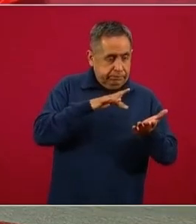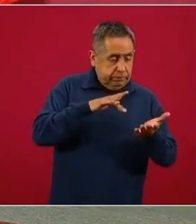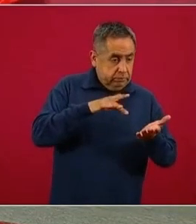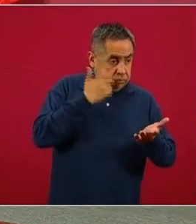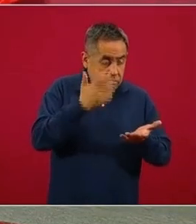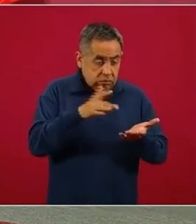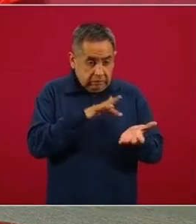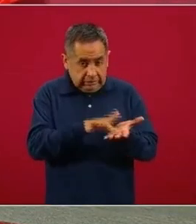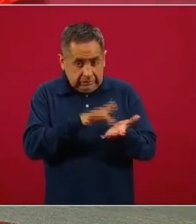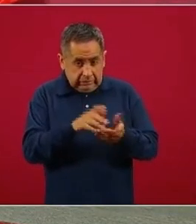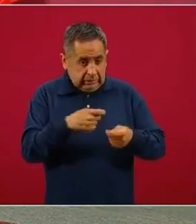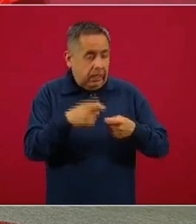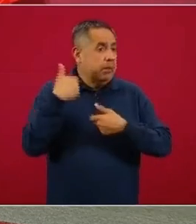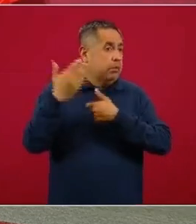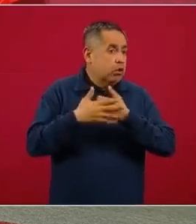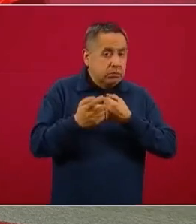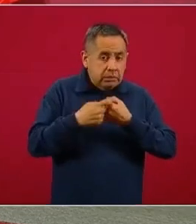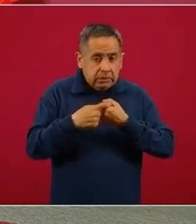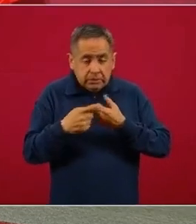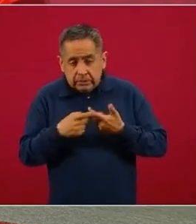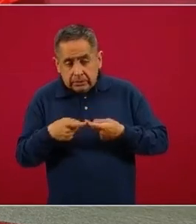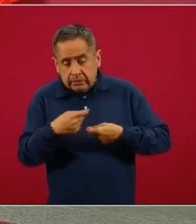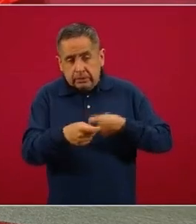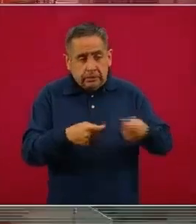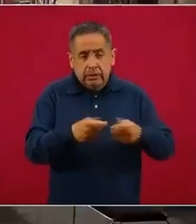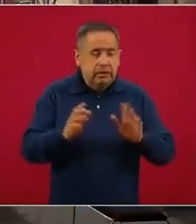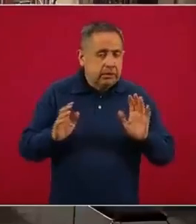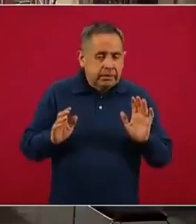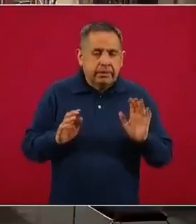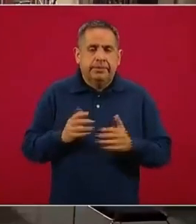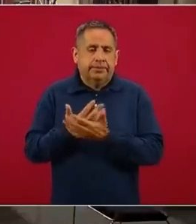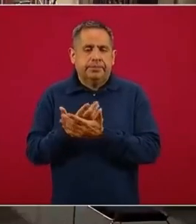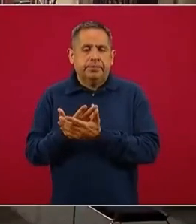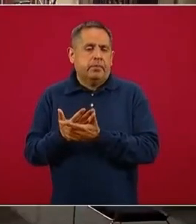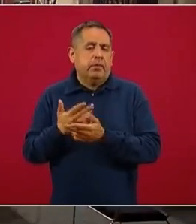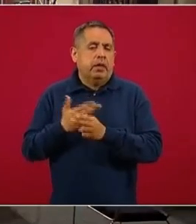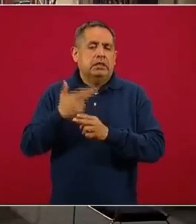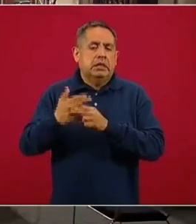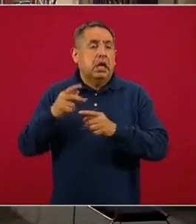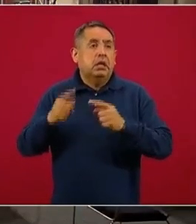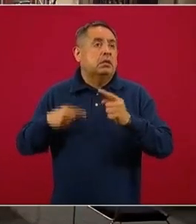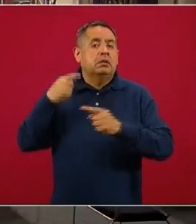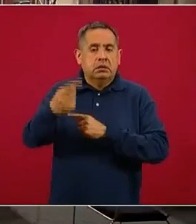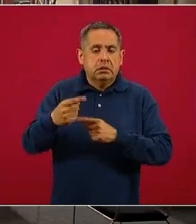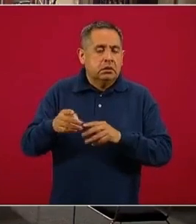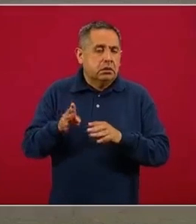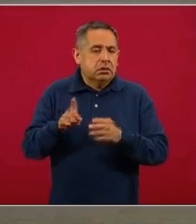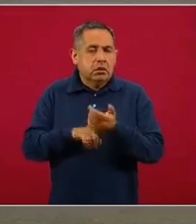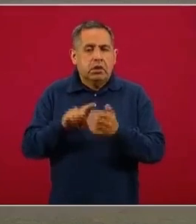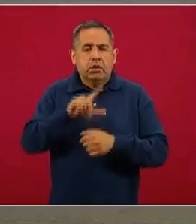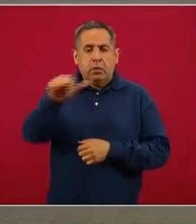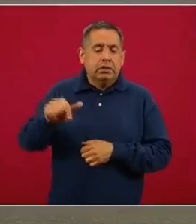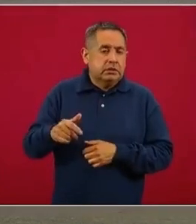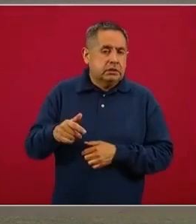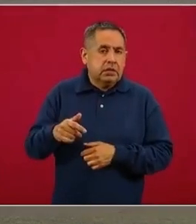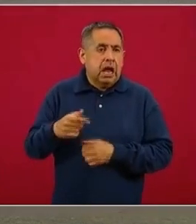que se empiece a captar o que se esté captando apenas, se va a poder, va a haber condiciones para incorporarlos